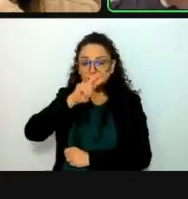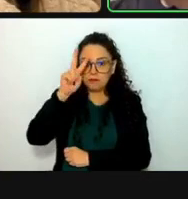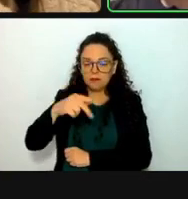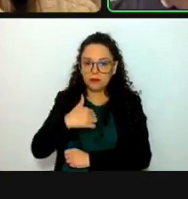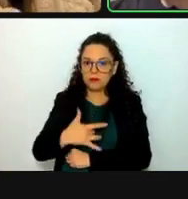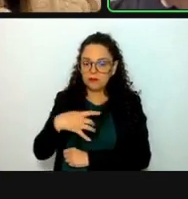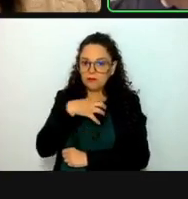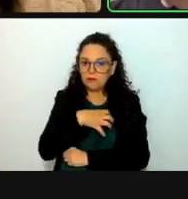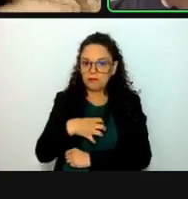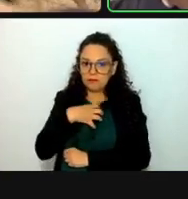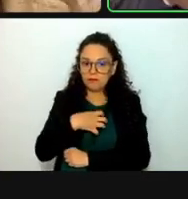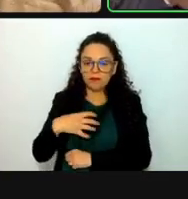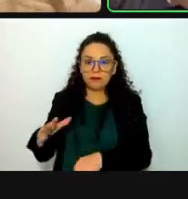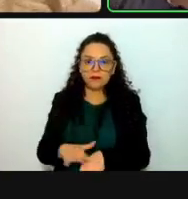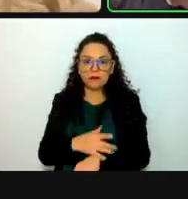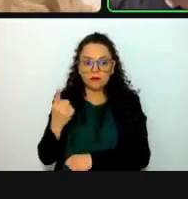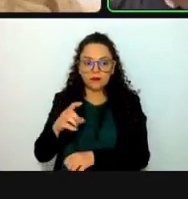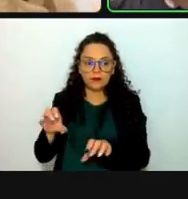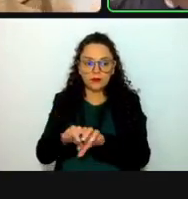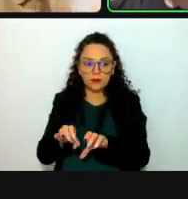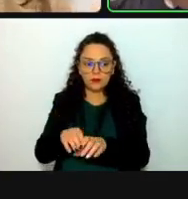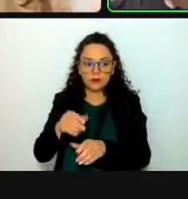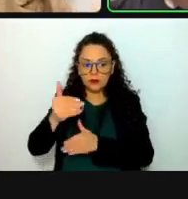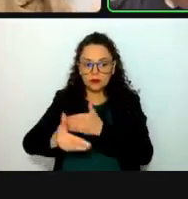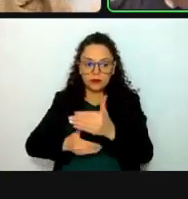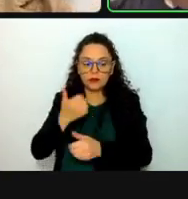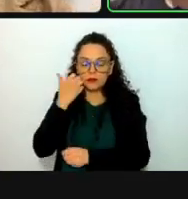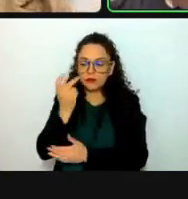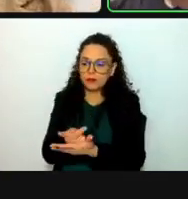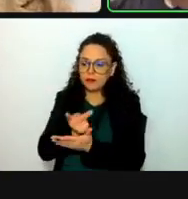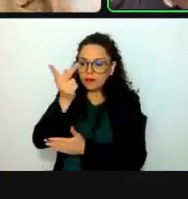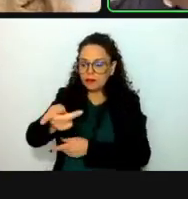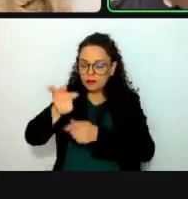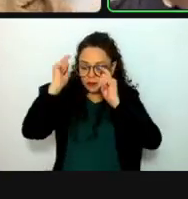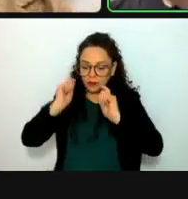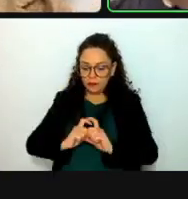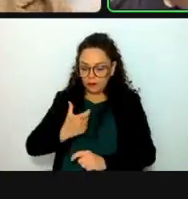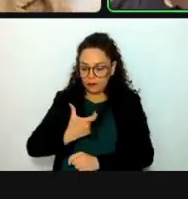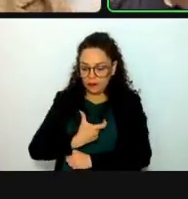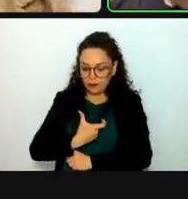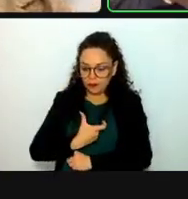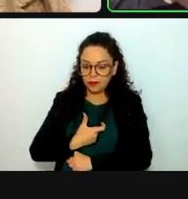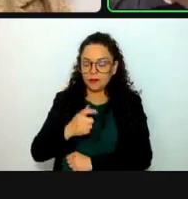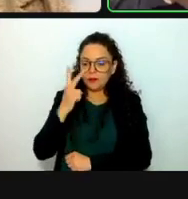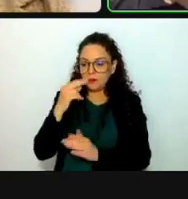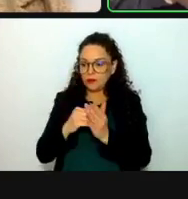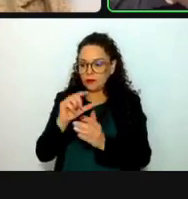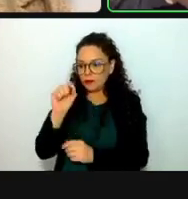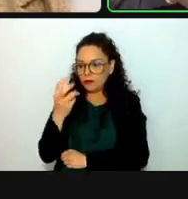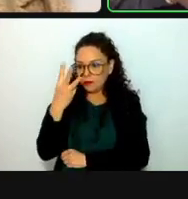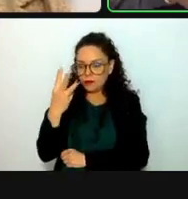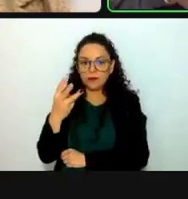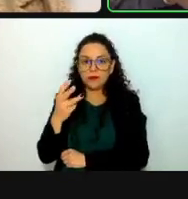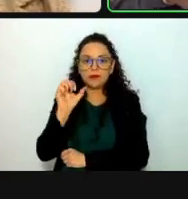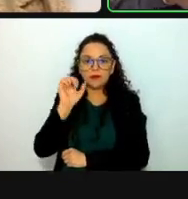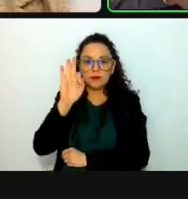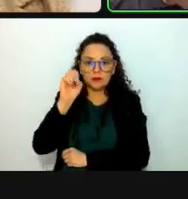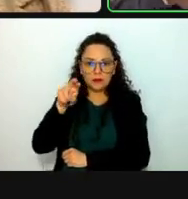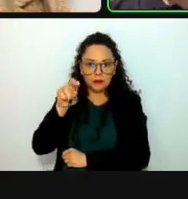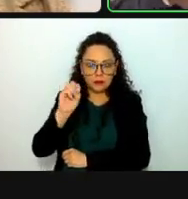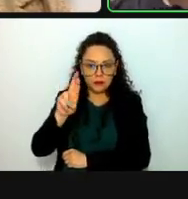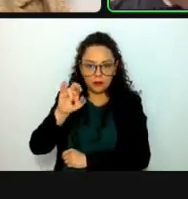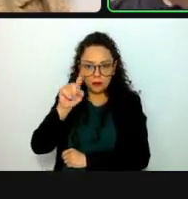proceso para otorgar la medalla al mérito en ciencias del año dos mil veintitrés, Alfonso Luis Herrera, tuvo buena aceptación en la comunidad científica,